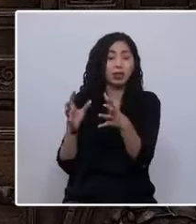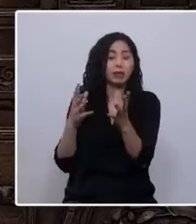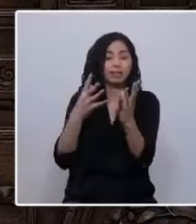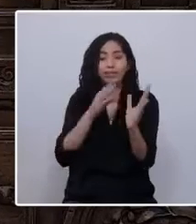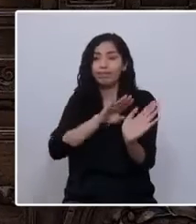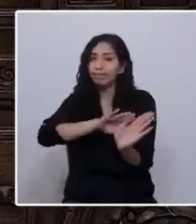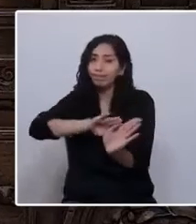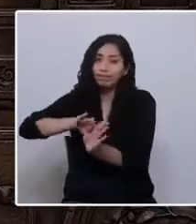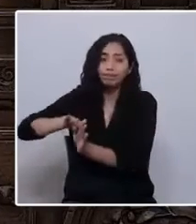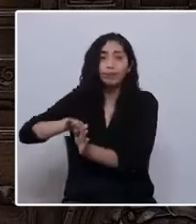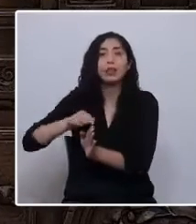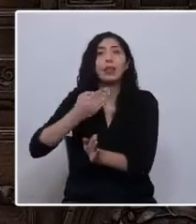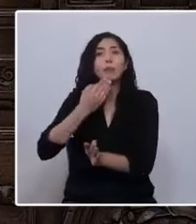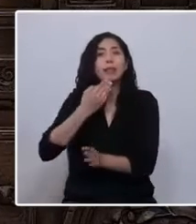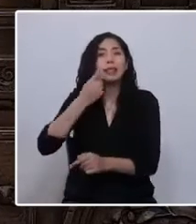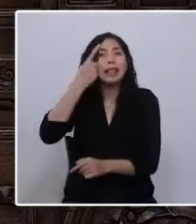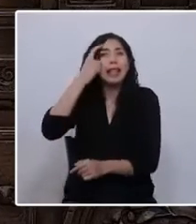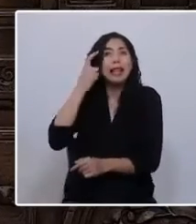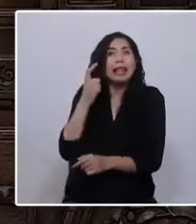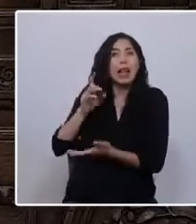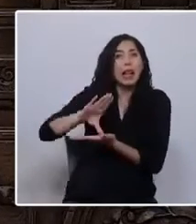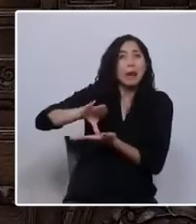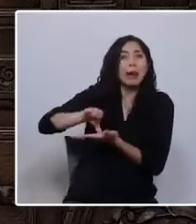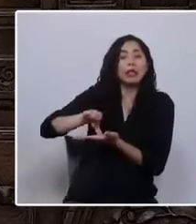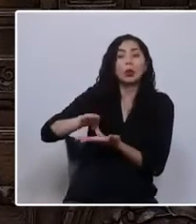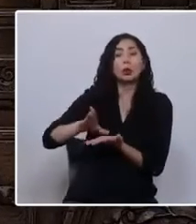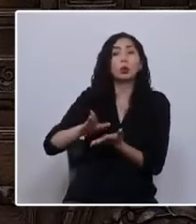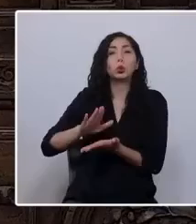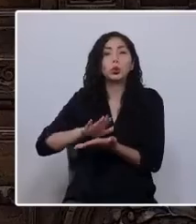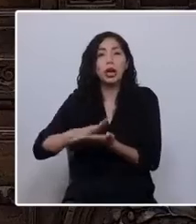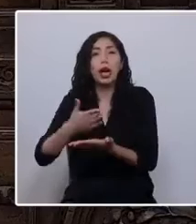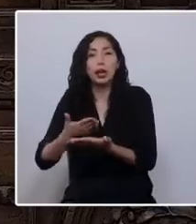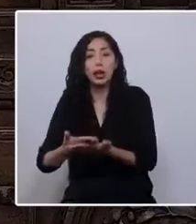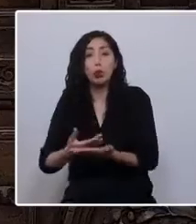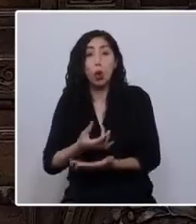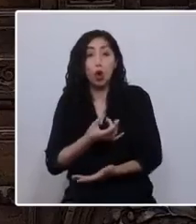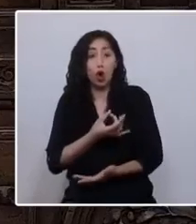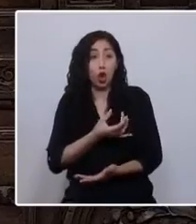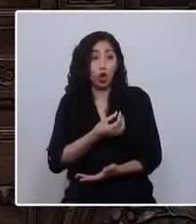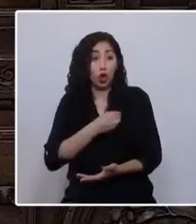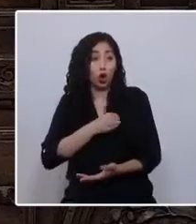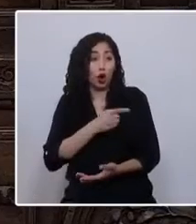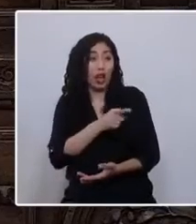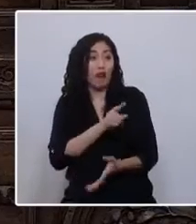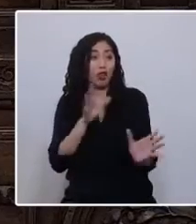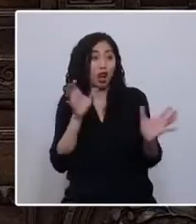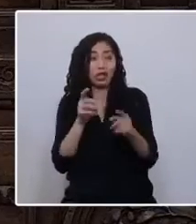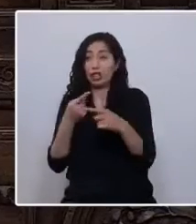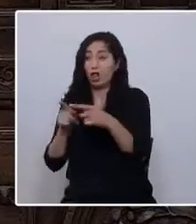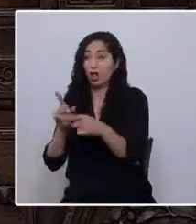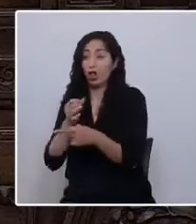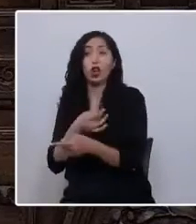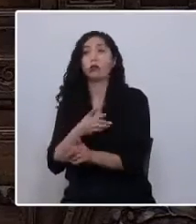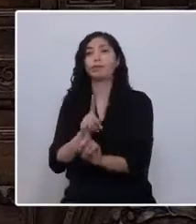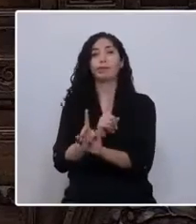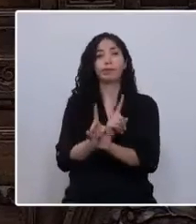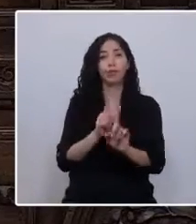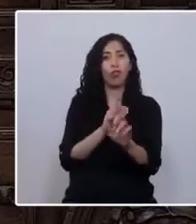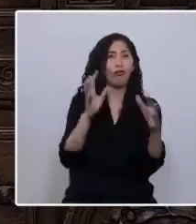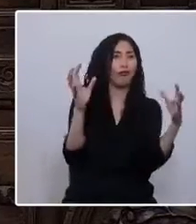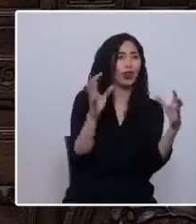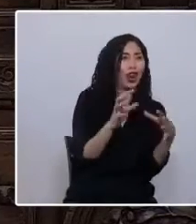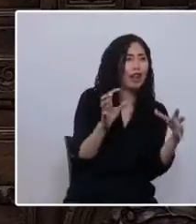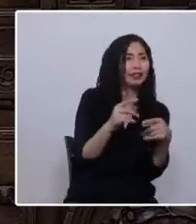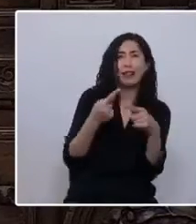sanemos esa herida abierta de nuestra patria, entendiendo que los dolores de uno no justifican los dolores de otros, que la violencia de algunos no puede explicar la